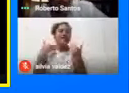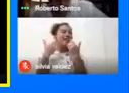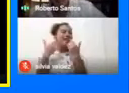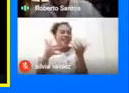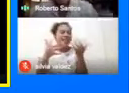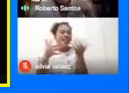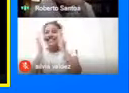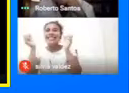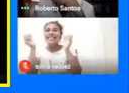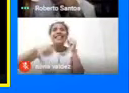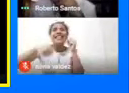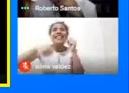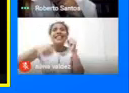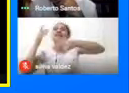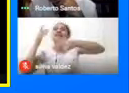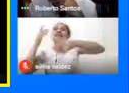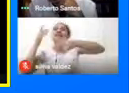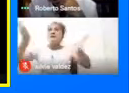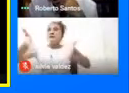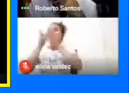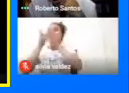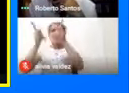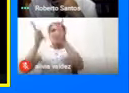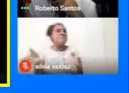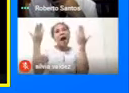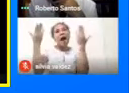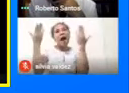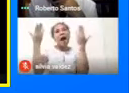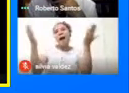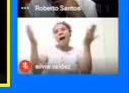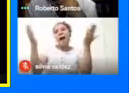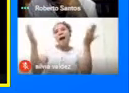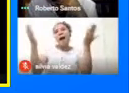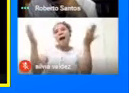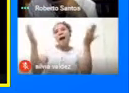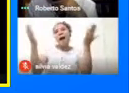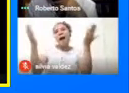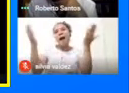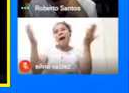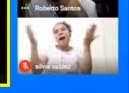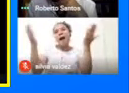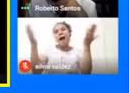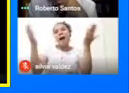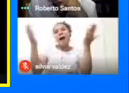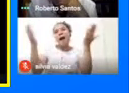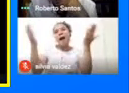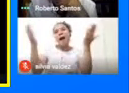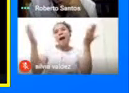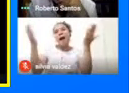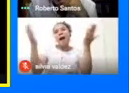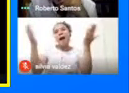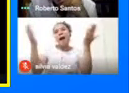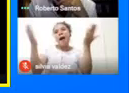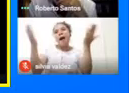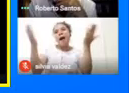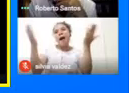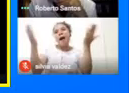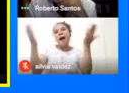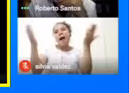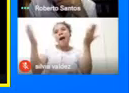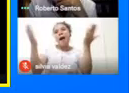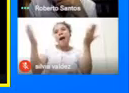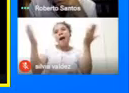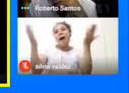Bueno Gracias Todo esto Pues yo seré Ahí la primera En estar Profe Roberto En todo esto Tenemos